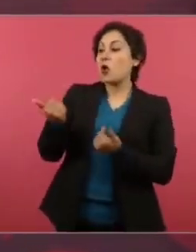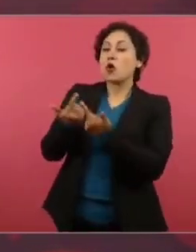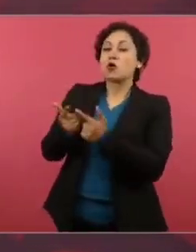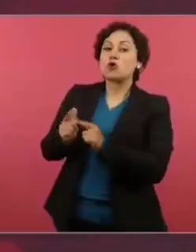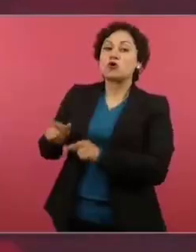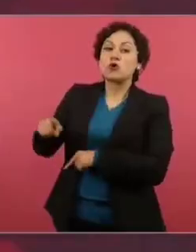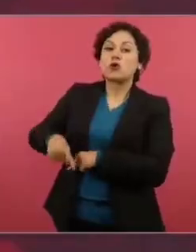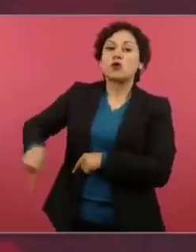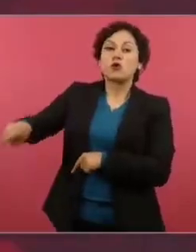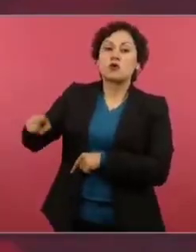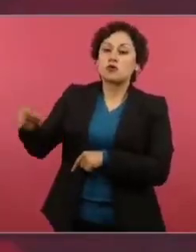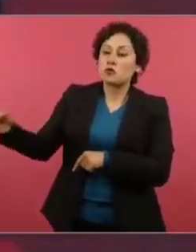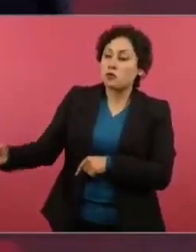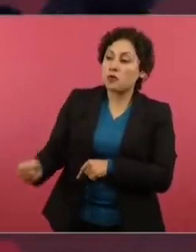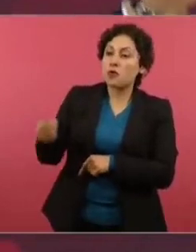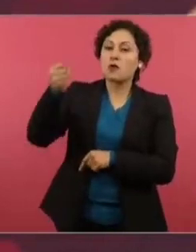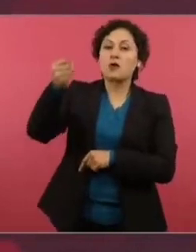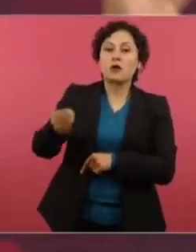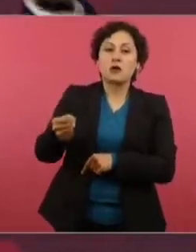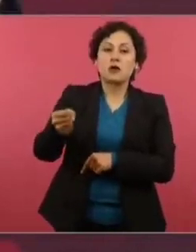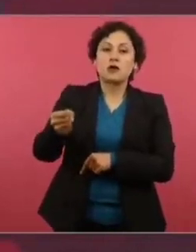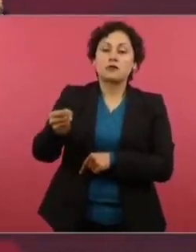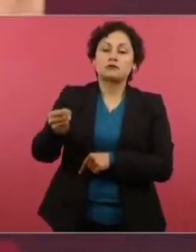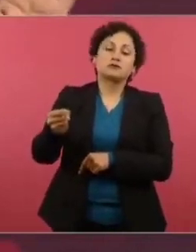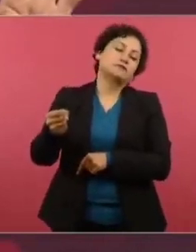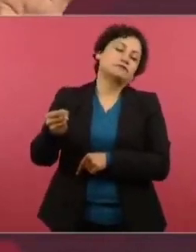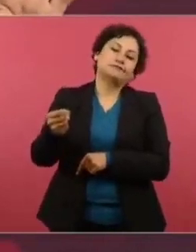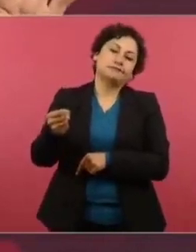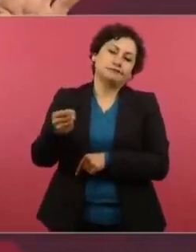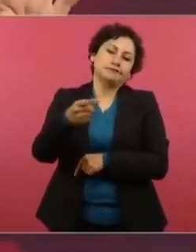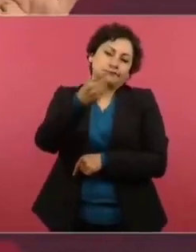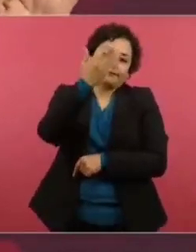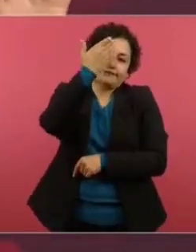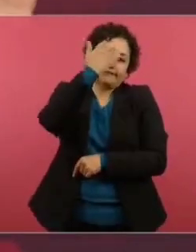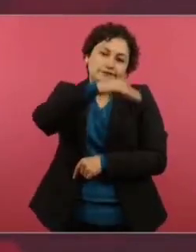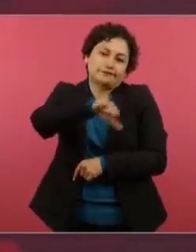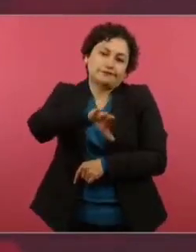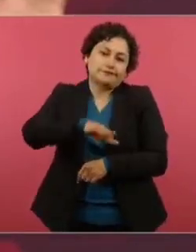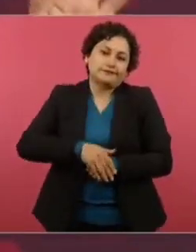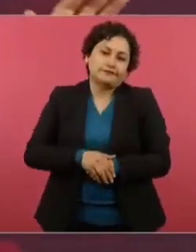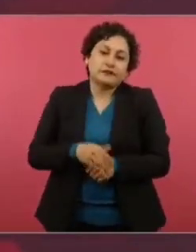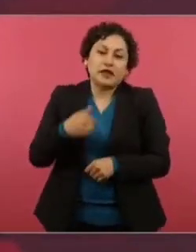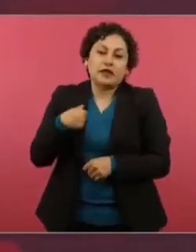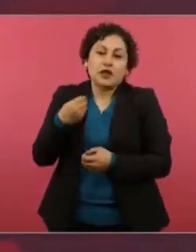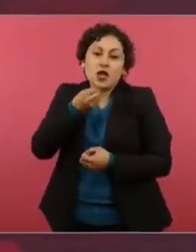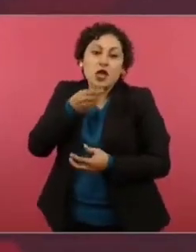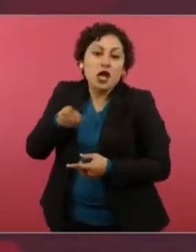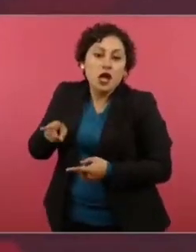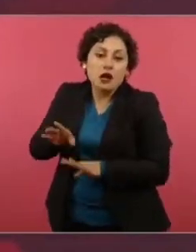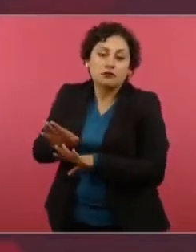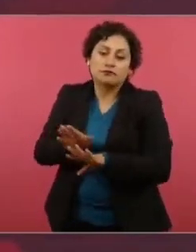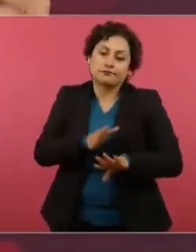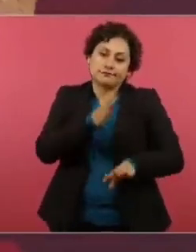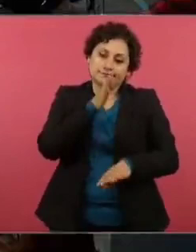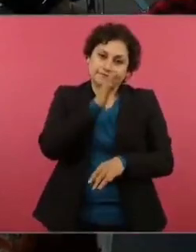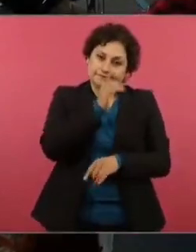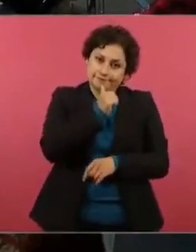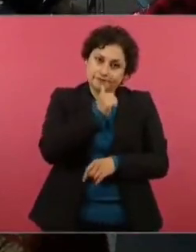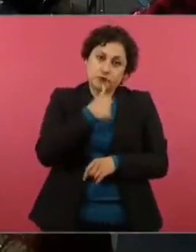ya hasta se los anticipé, nada más que ya no puedo hablar de eso, porque se los